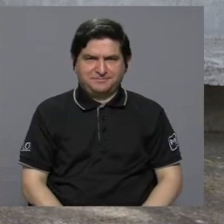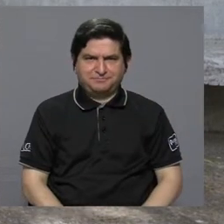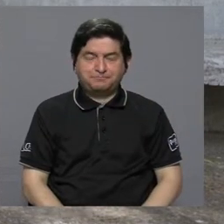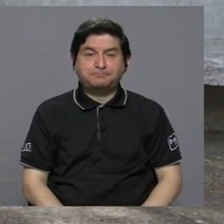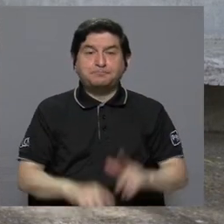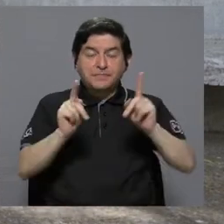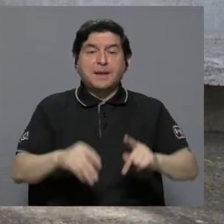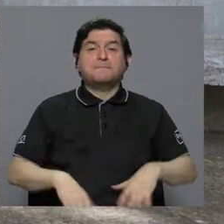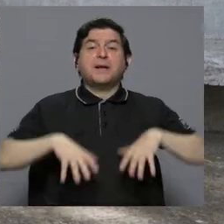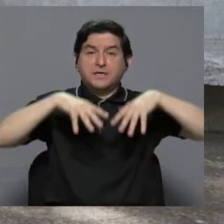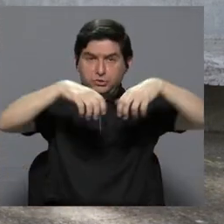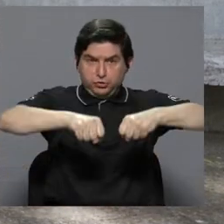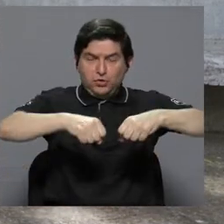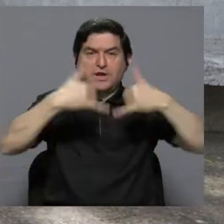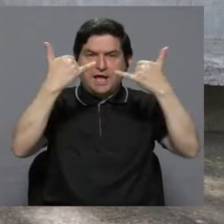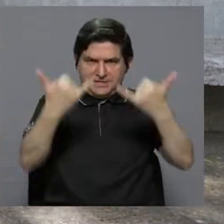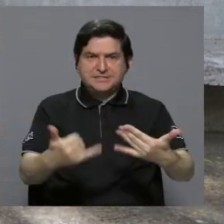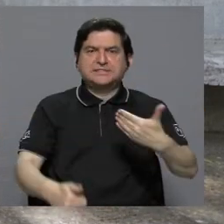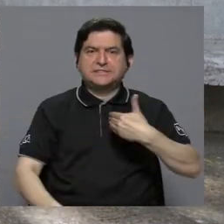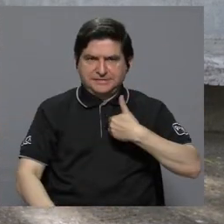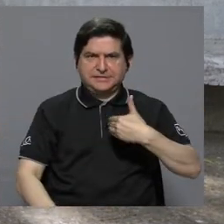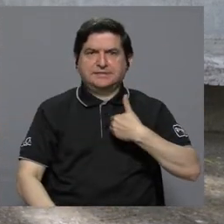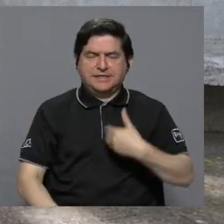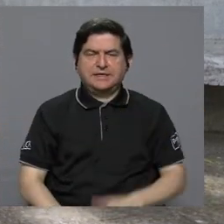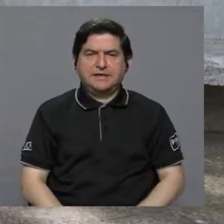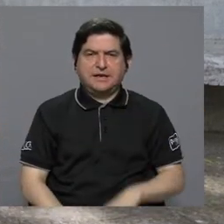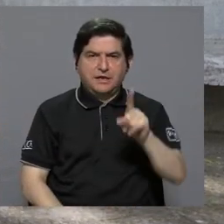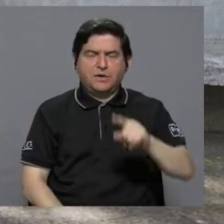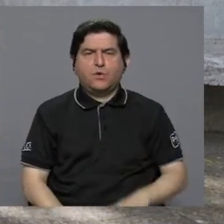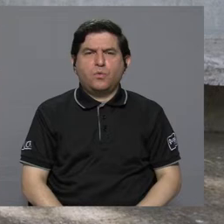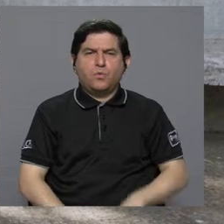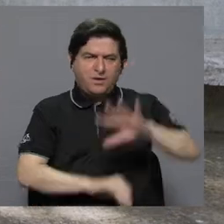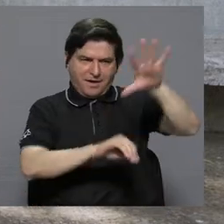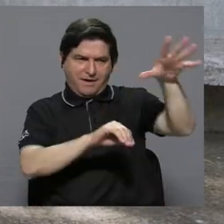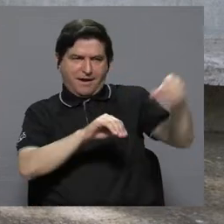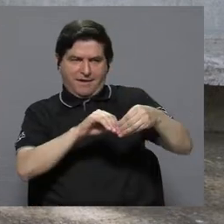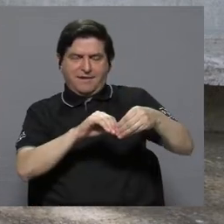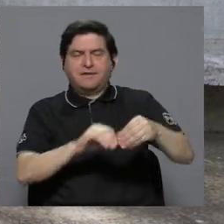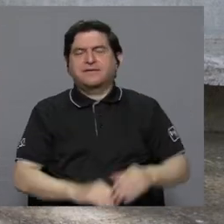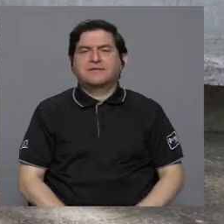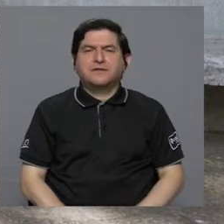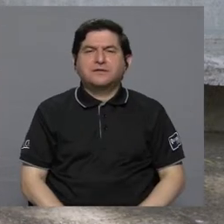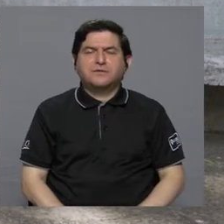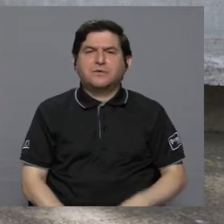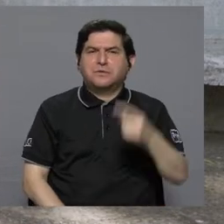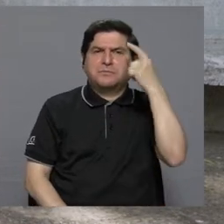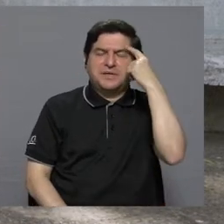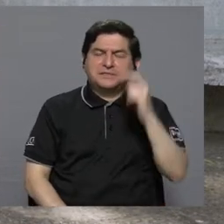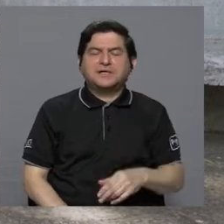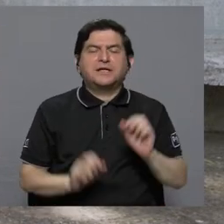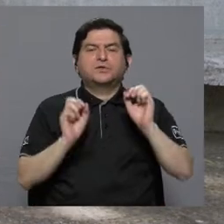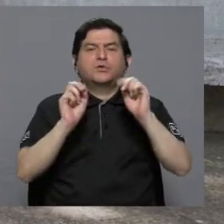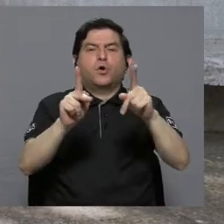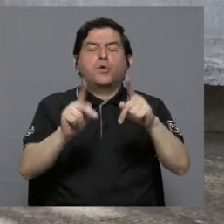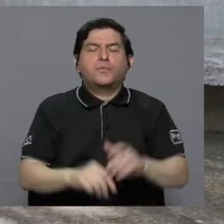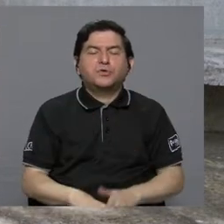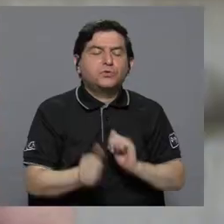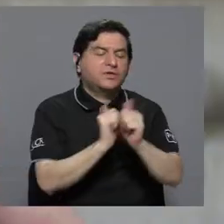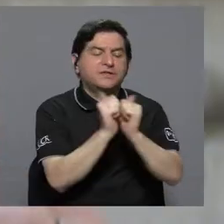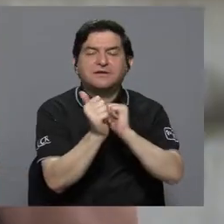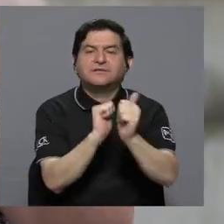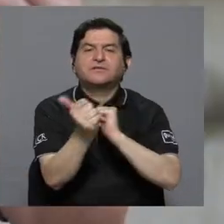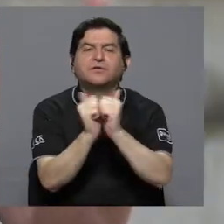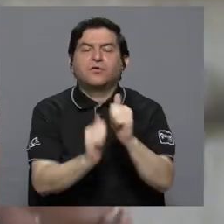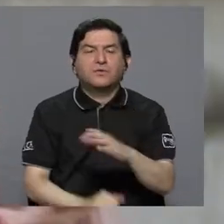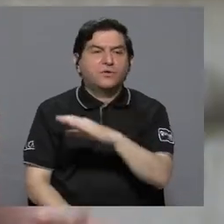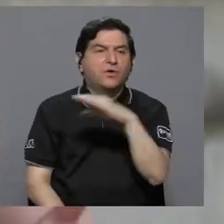graduados tienen de por sí ya un plus sobre sus posibilidades de competir